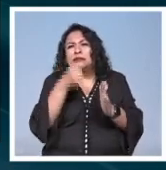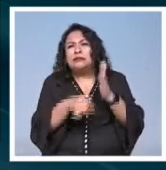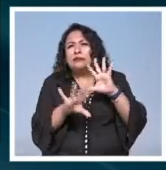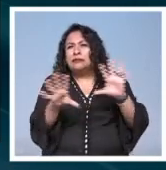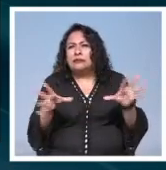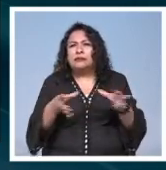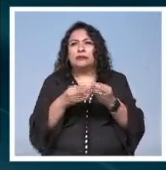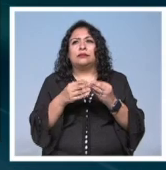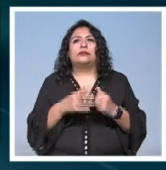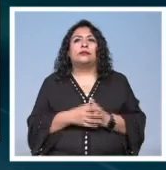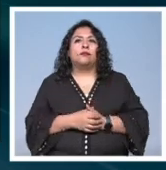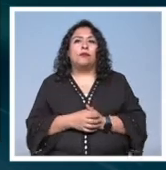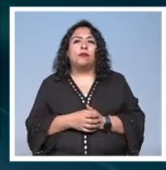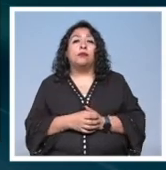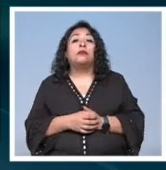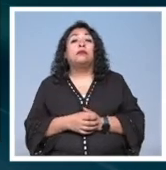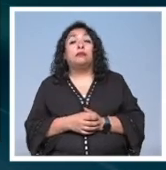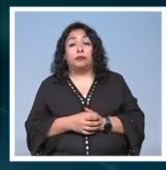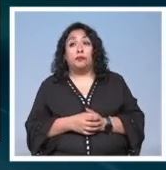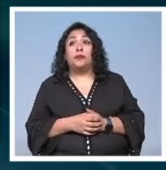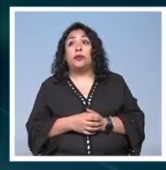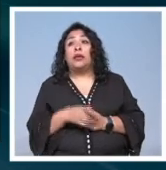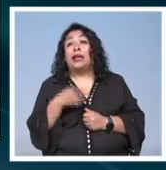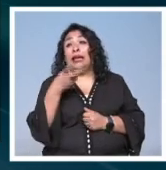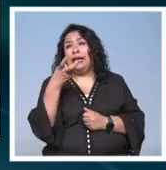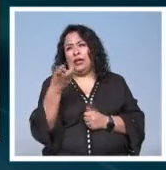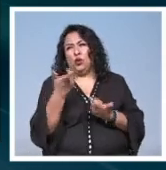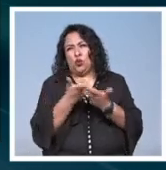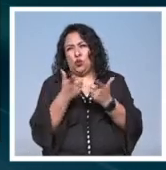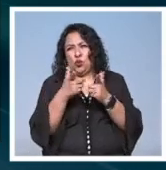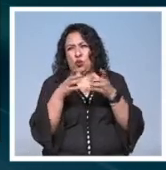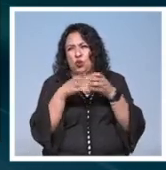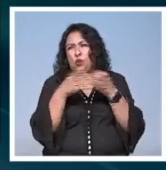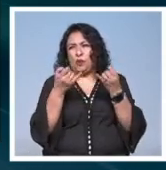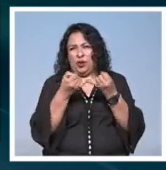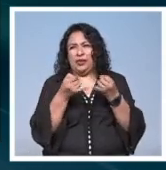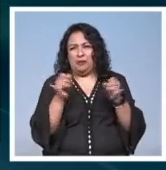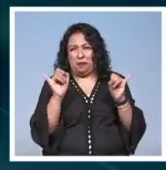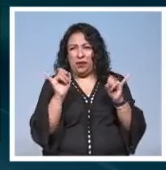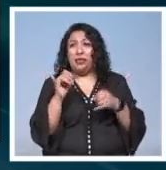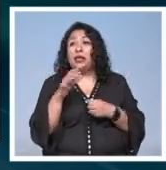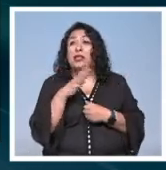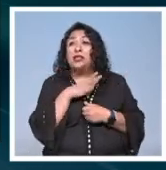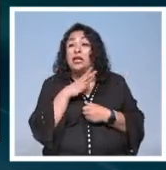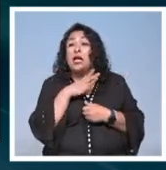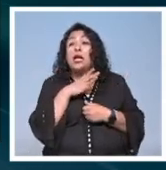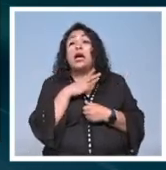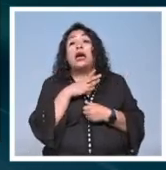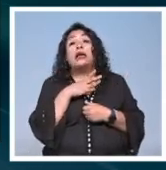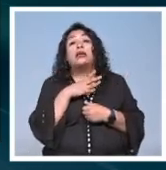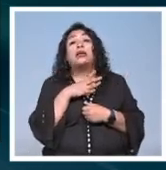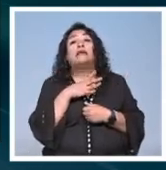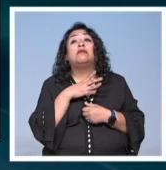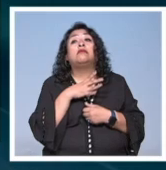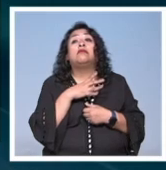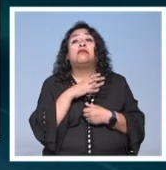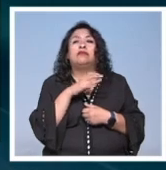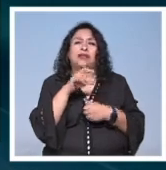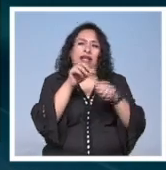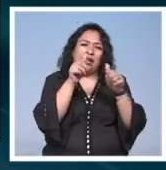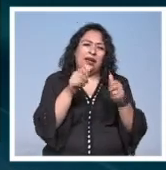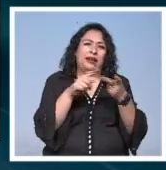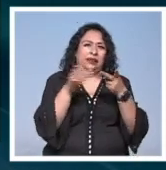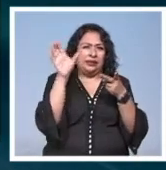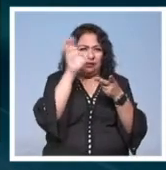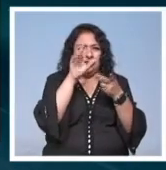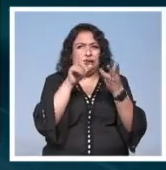todo A Biosénica pues es una compañía independiente que genera obras en el cruce de arte ciencia